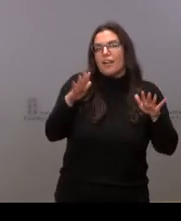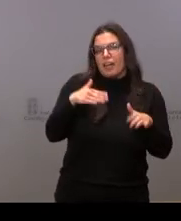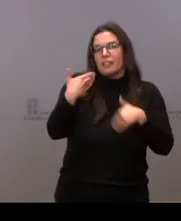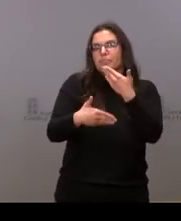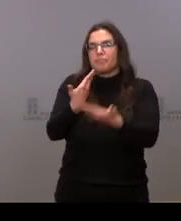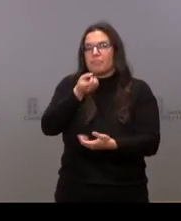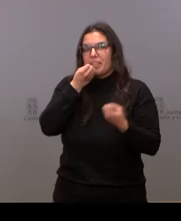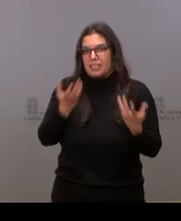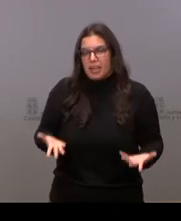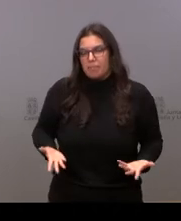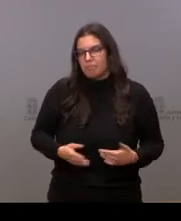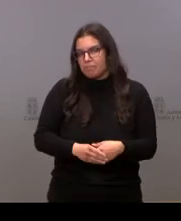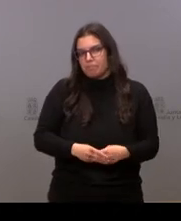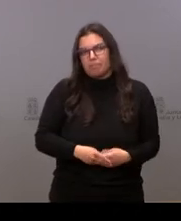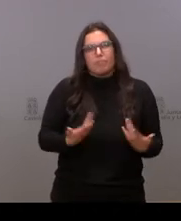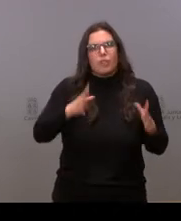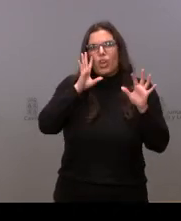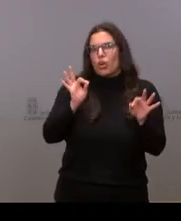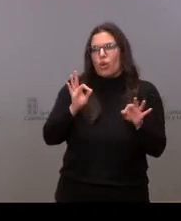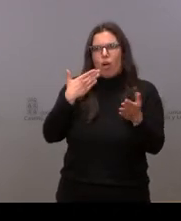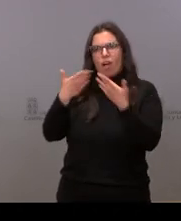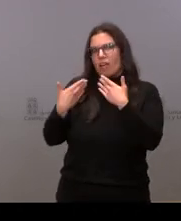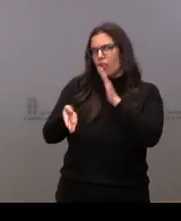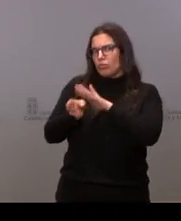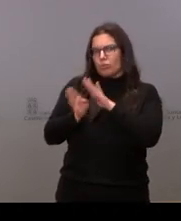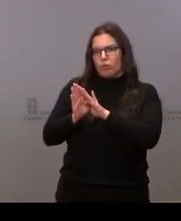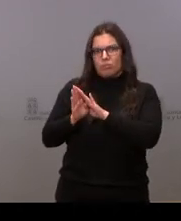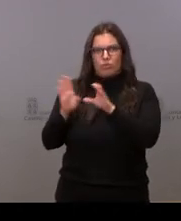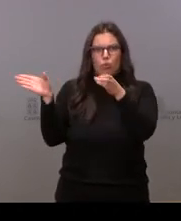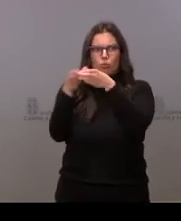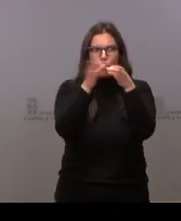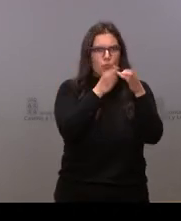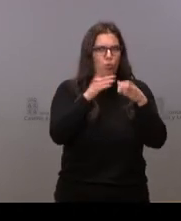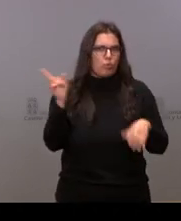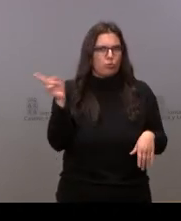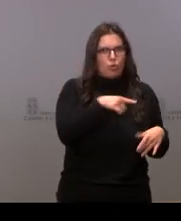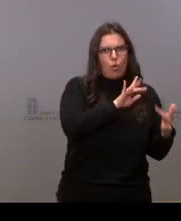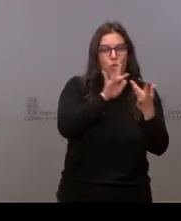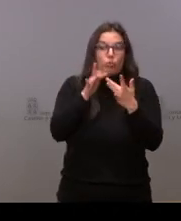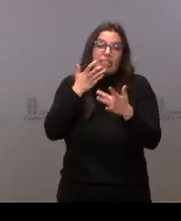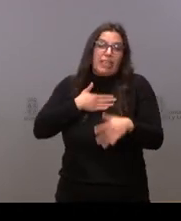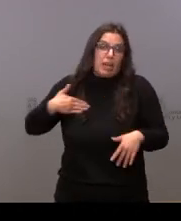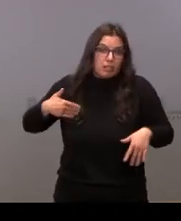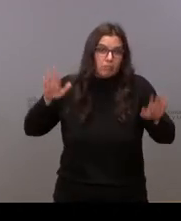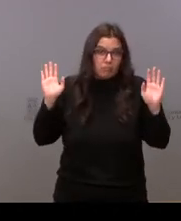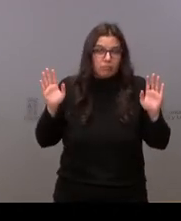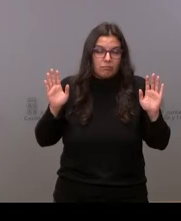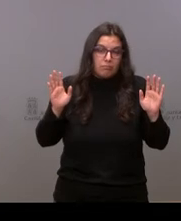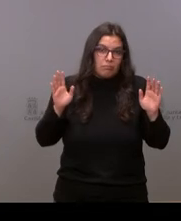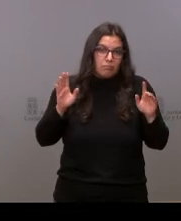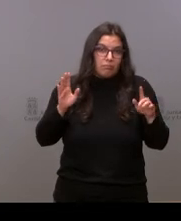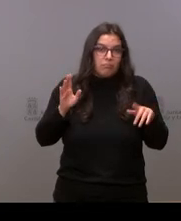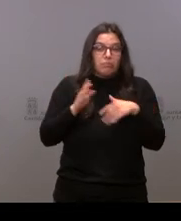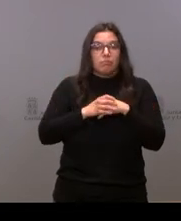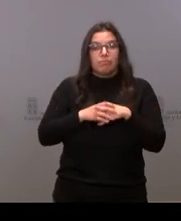acontecimientos. Vamos a seguir, por supuesto, hablando con todas las fuerzas políticas o las que han querido hablar con el